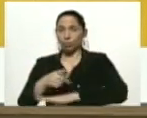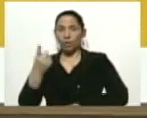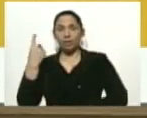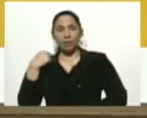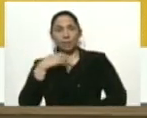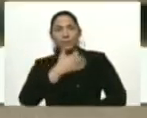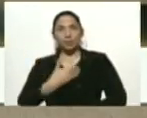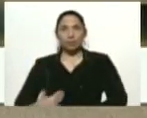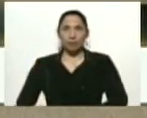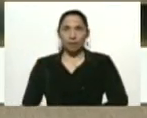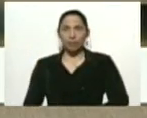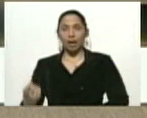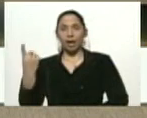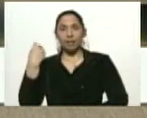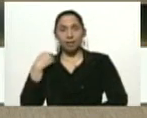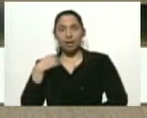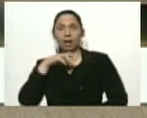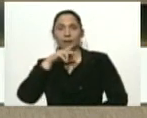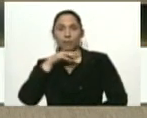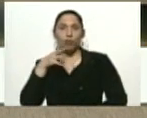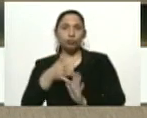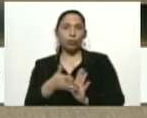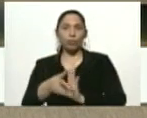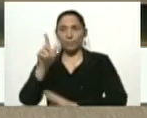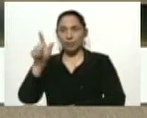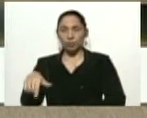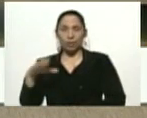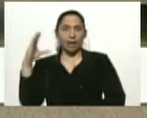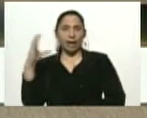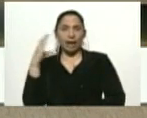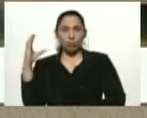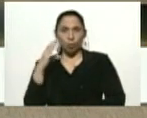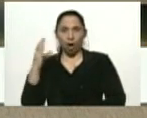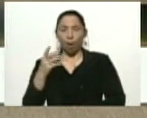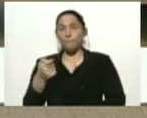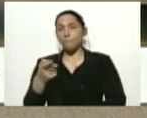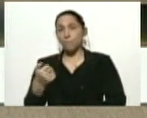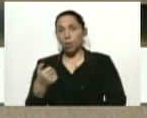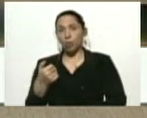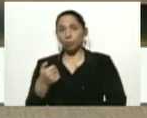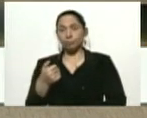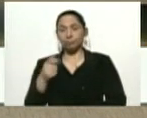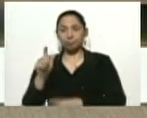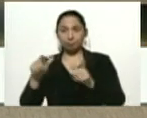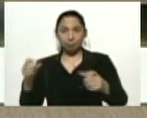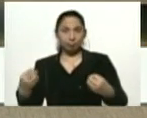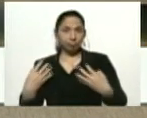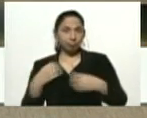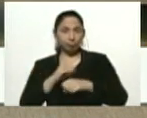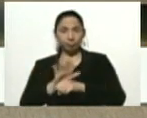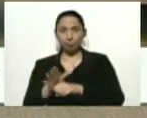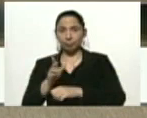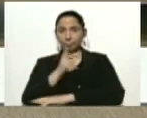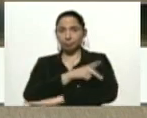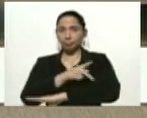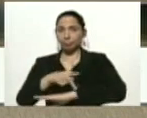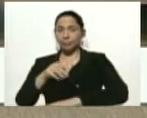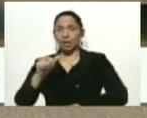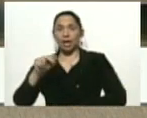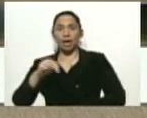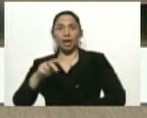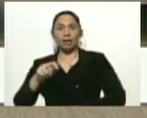habló de un caso caricuado. Y ya tenemos unos pocos casos en la parroquia antímano. Hay que ser muy